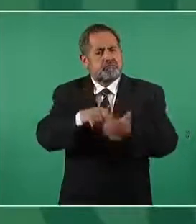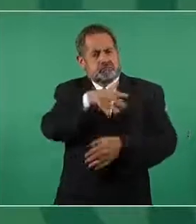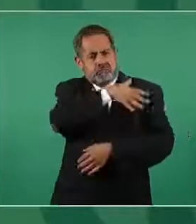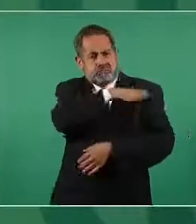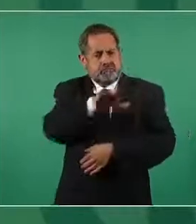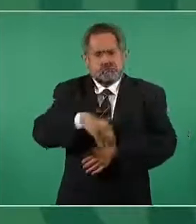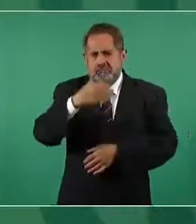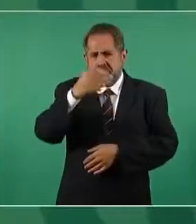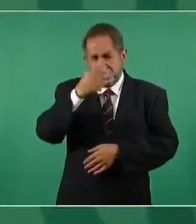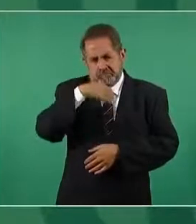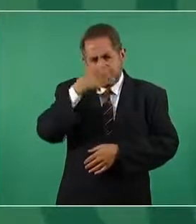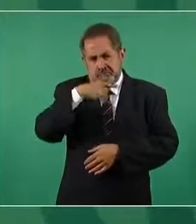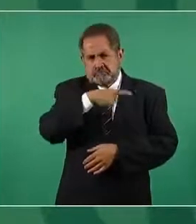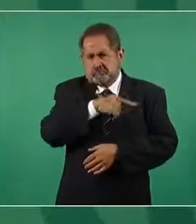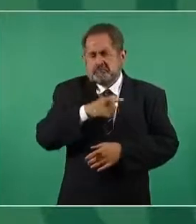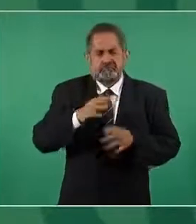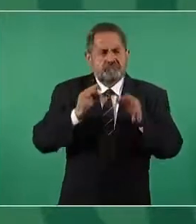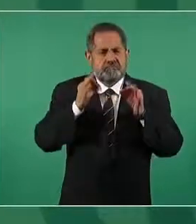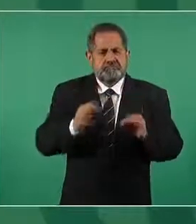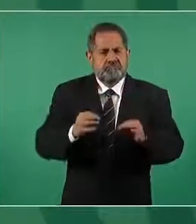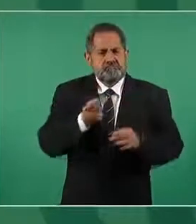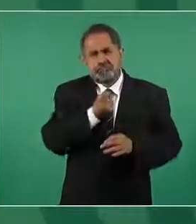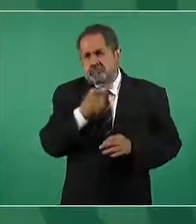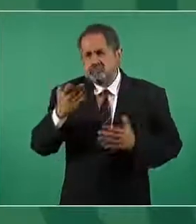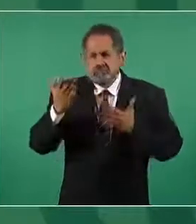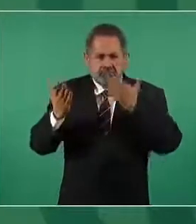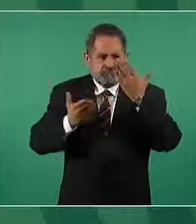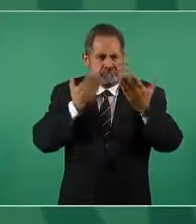Cárdenas se han formado